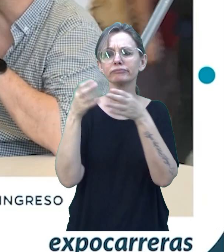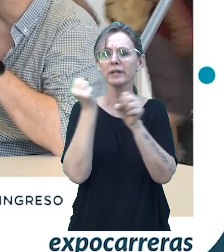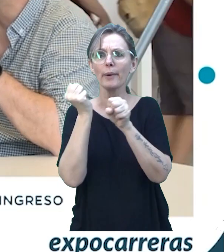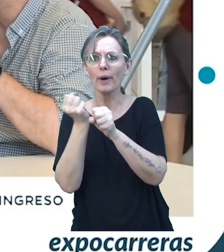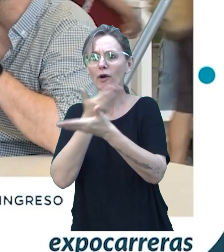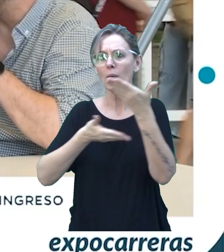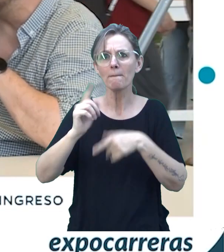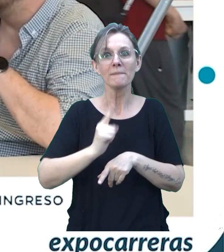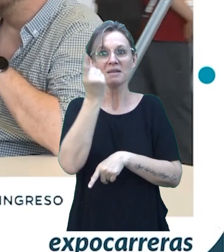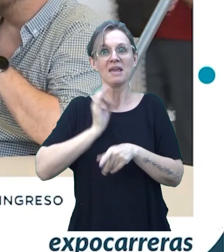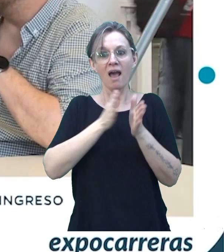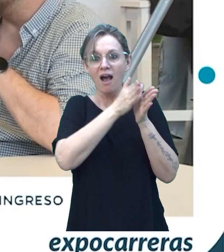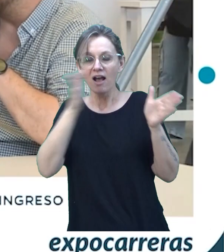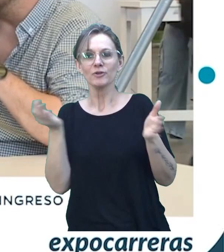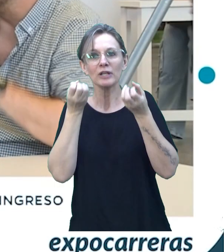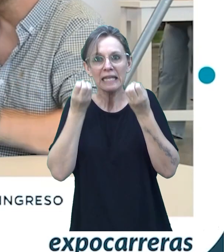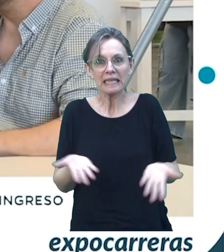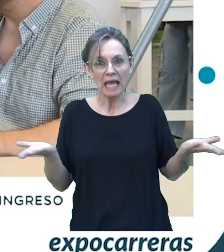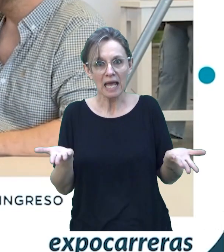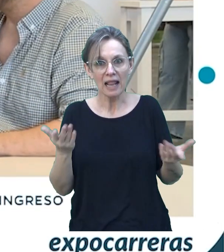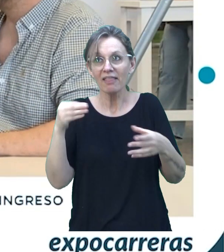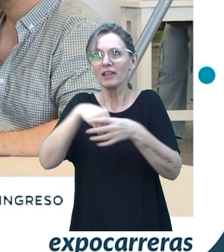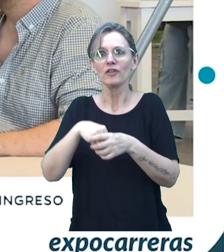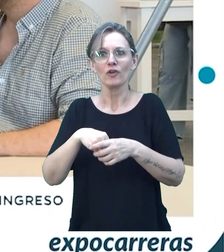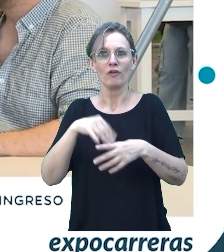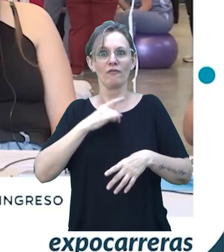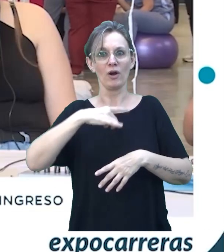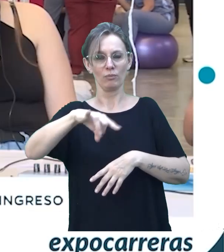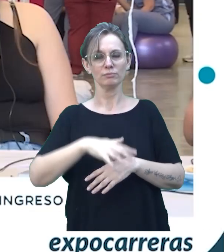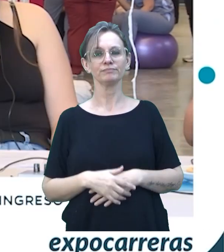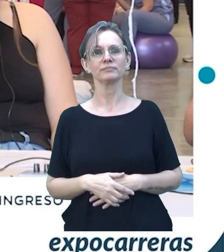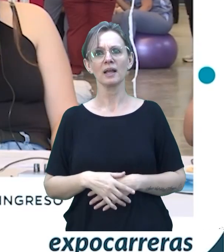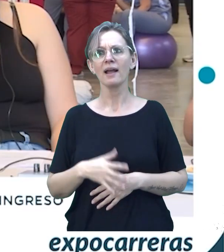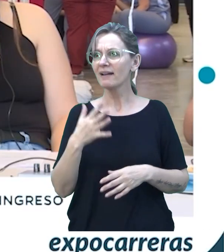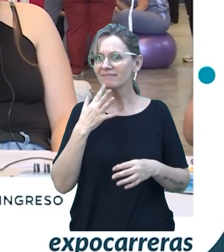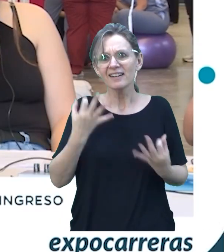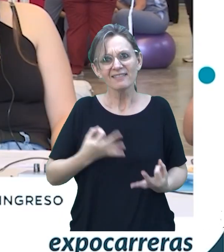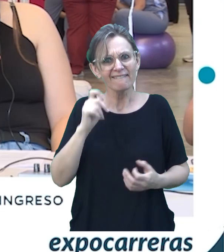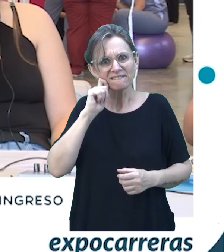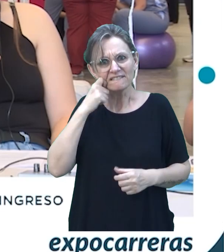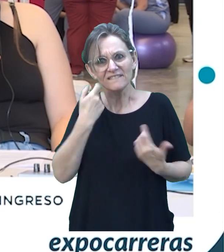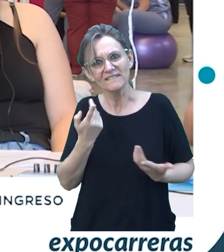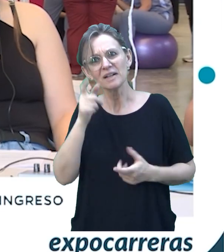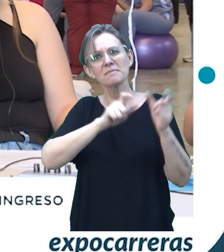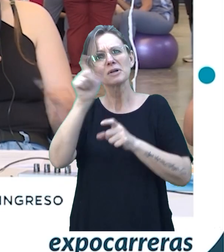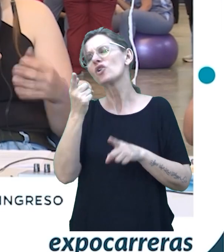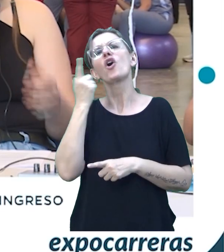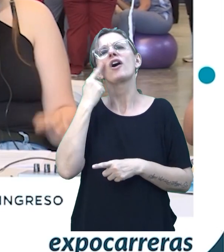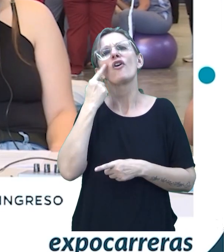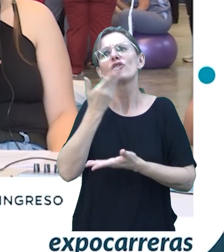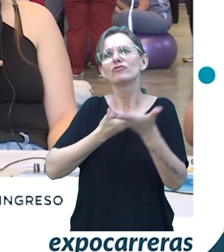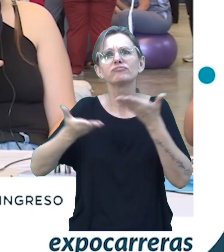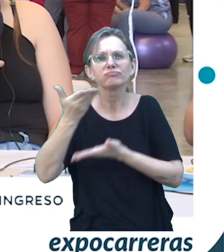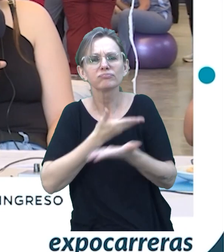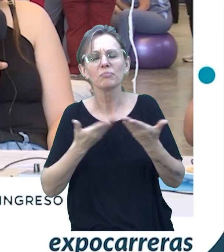año? ¿Cómo está siendo este primer año? En Fado, para vos. Y la verdad es re lindo porque conocés gente que vos decís... O sea, vos